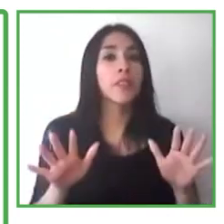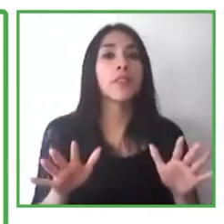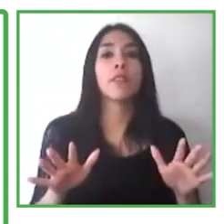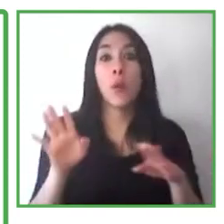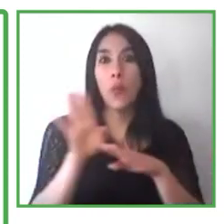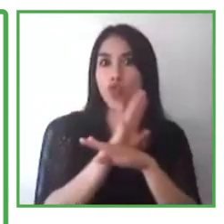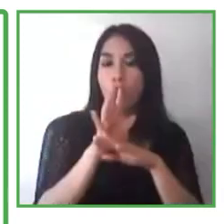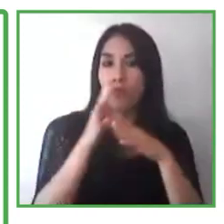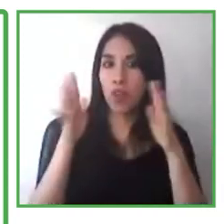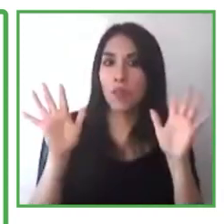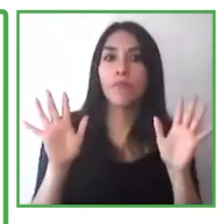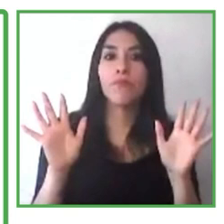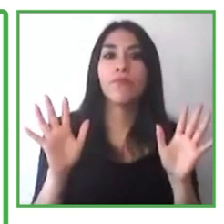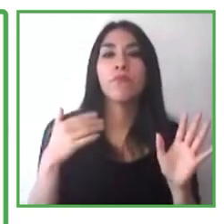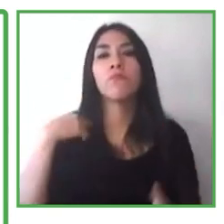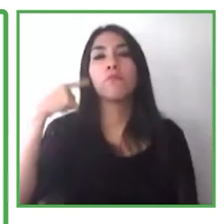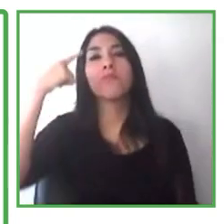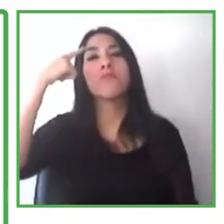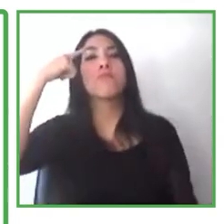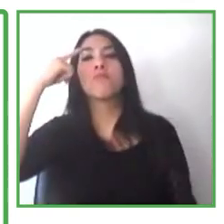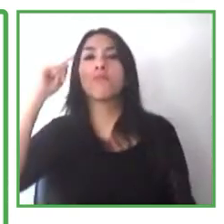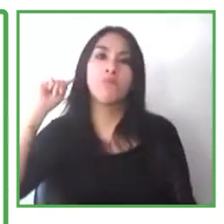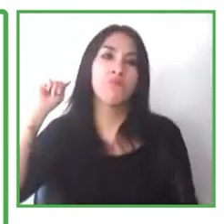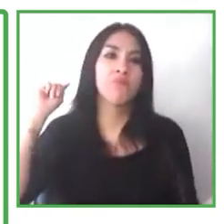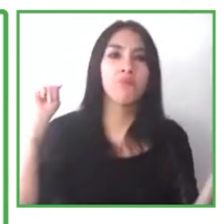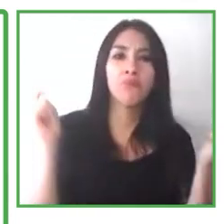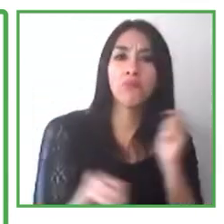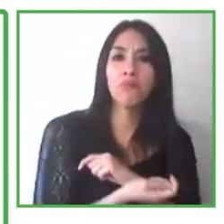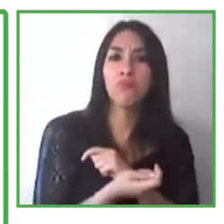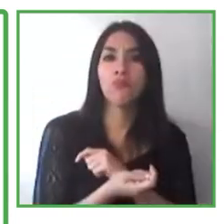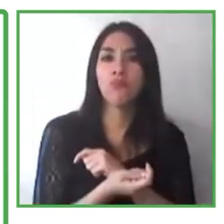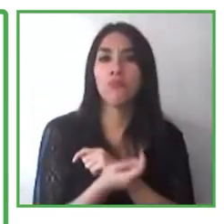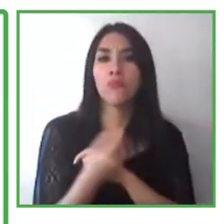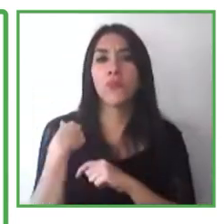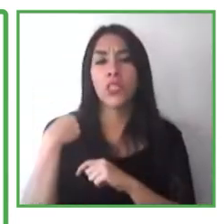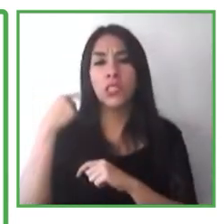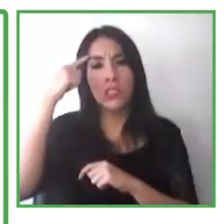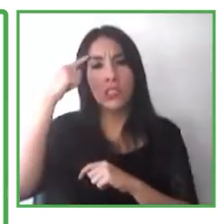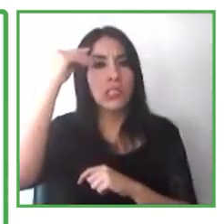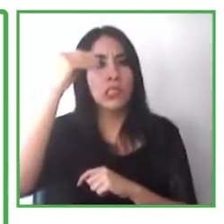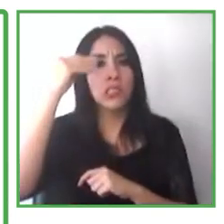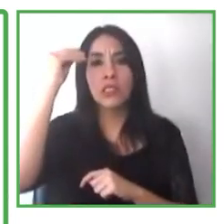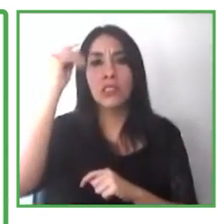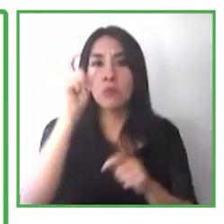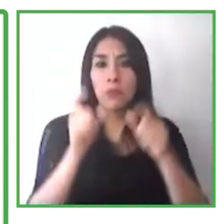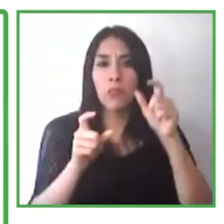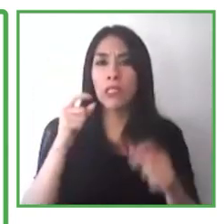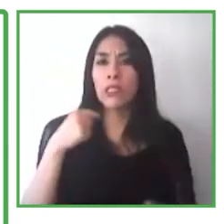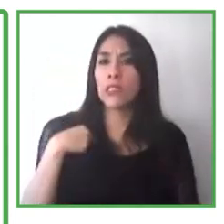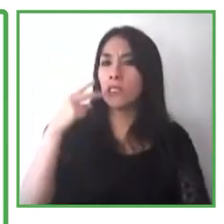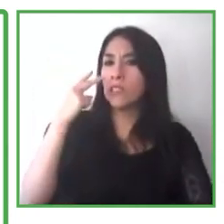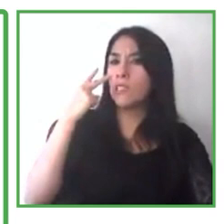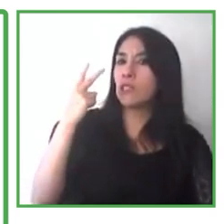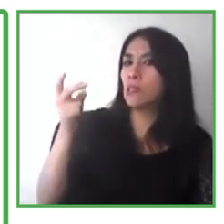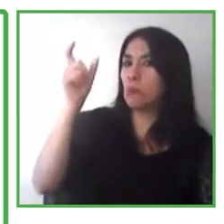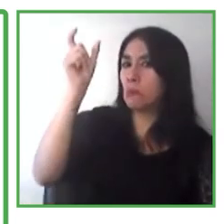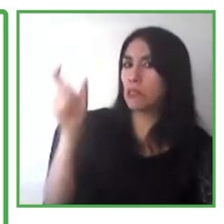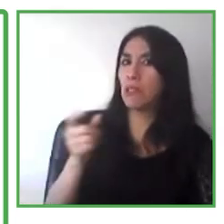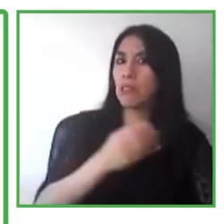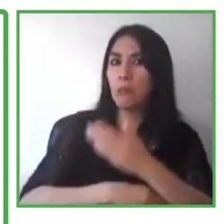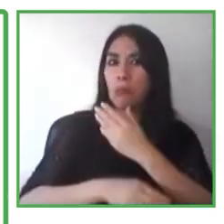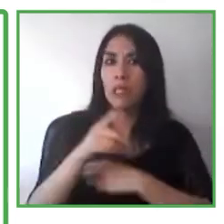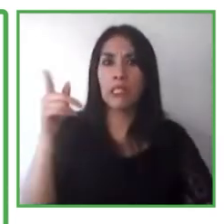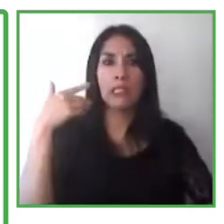la mentalidad de las personas sobre las discapacidades. El día de hoy siguen habiendo muchos estereotipos